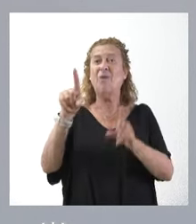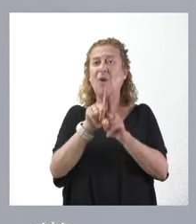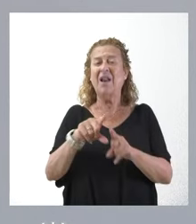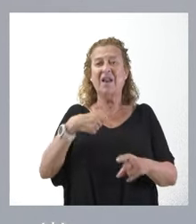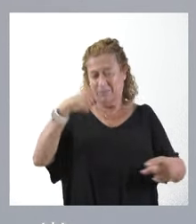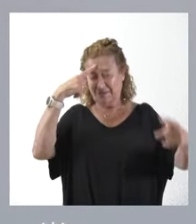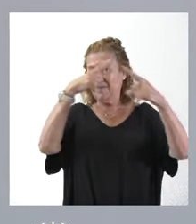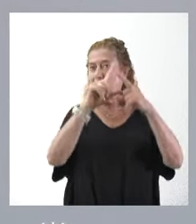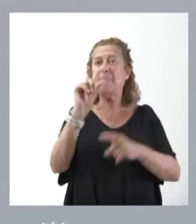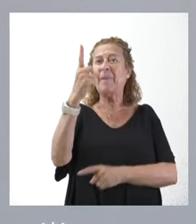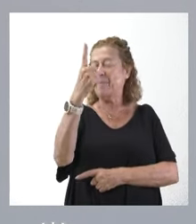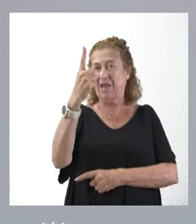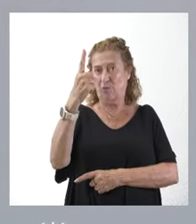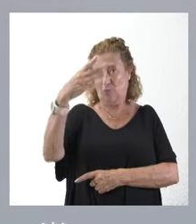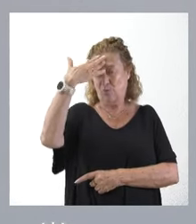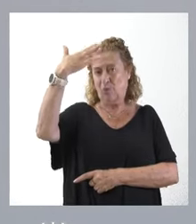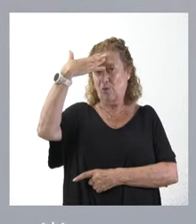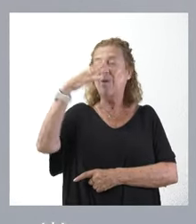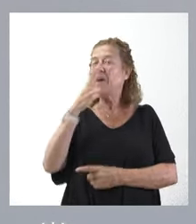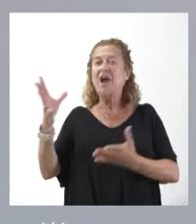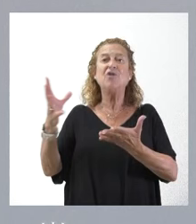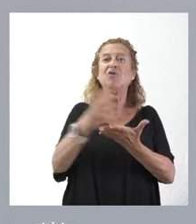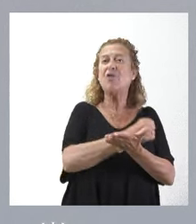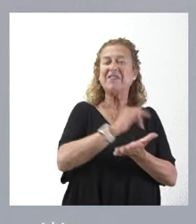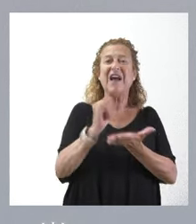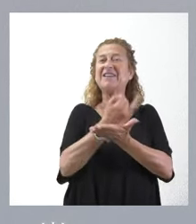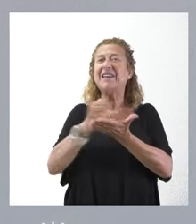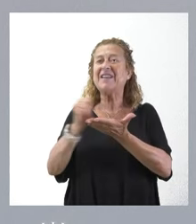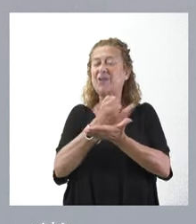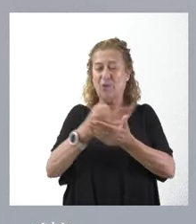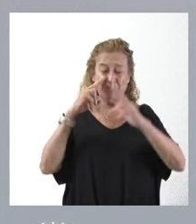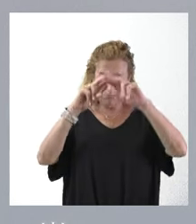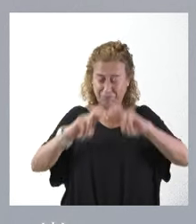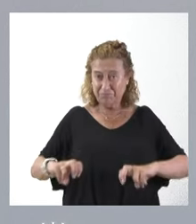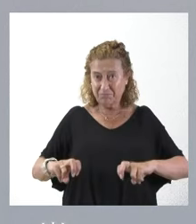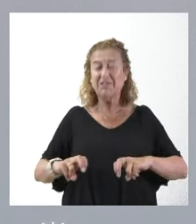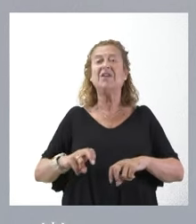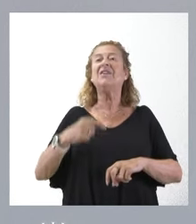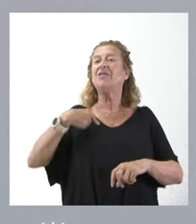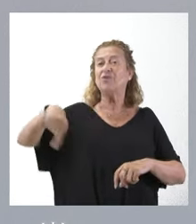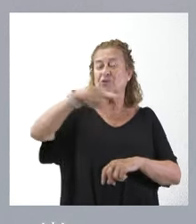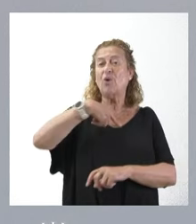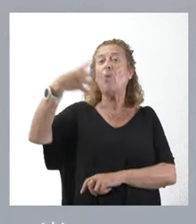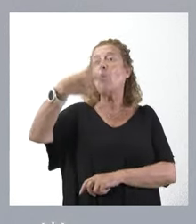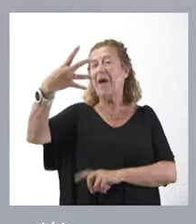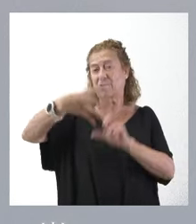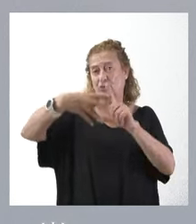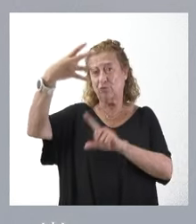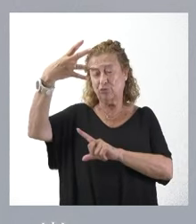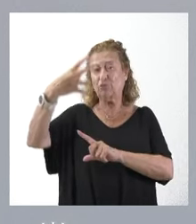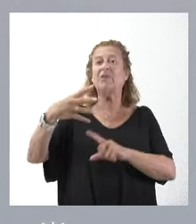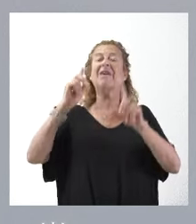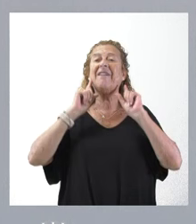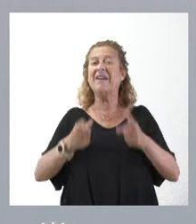referencia, en primer lugar, para todas las asignaturas analizadas. Somos los cuartos en el